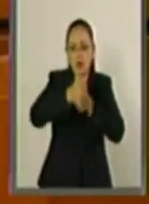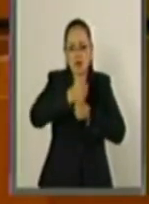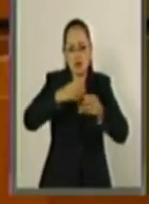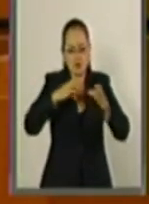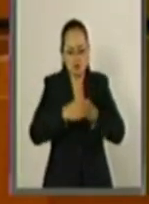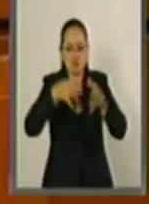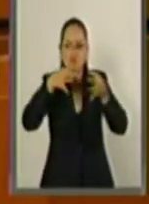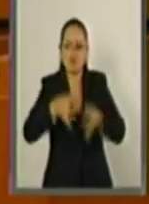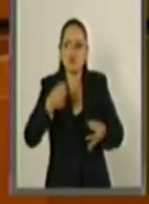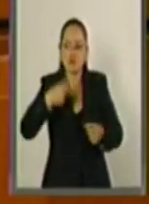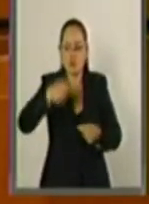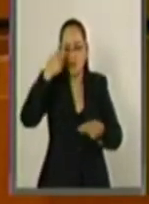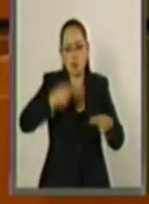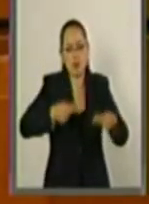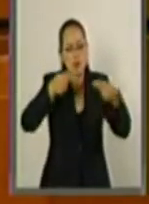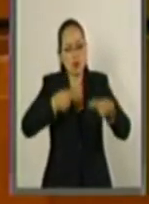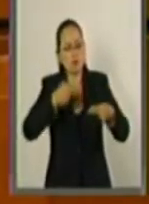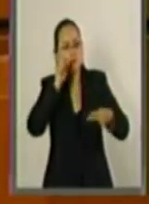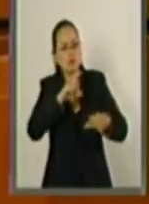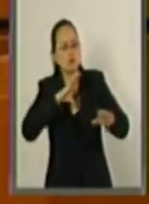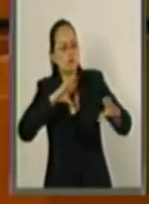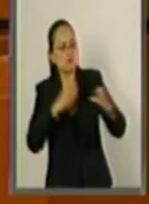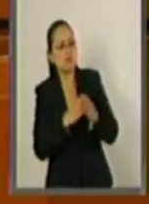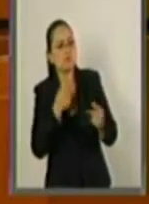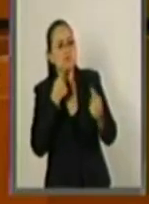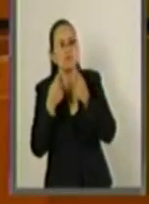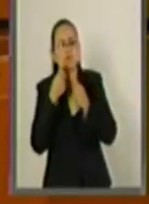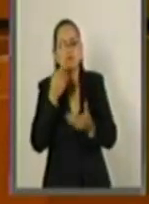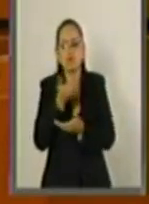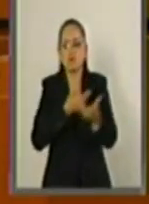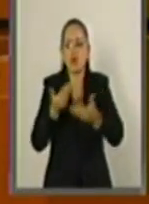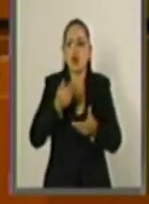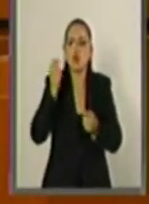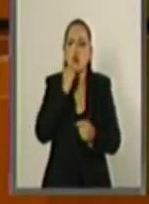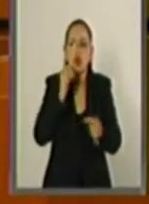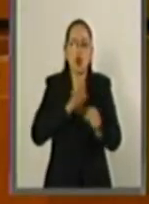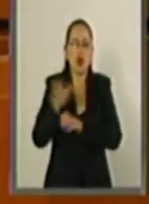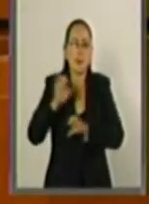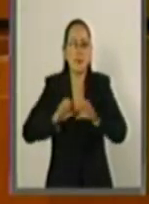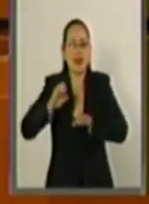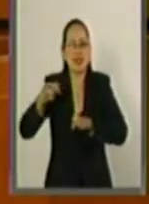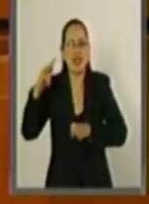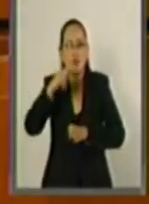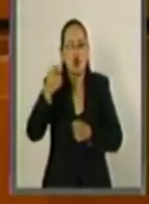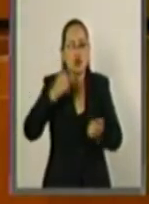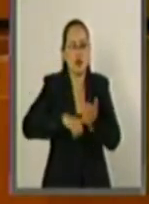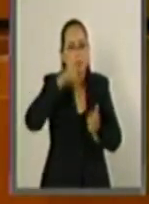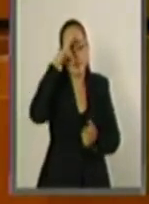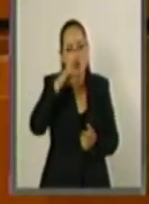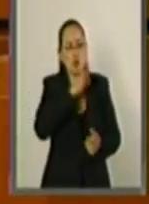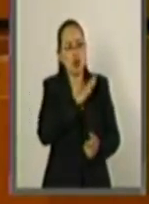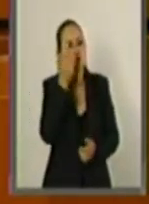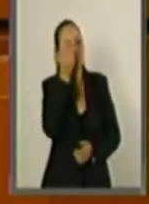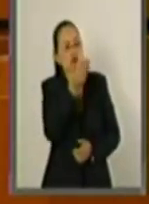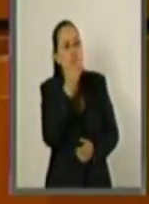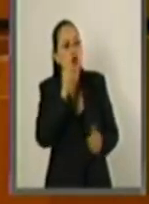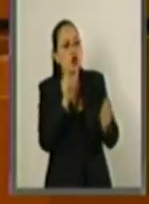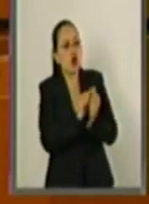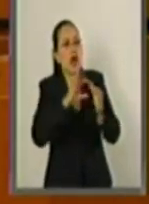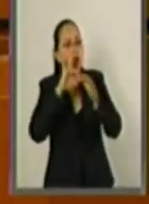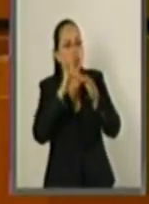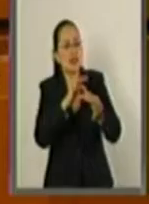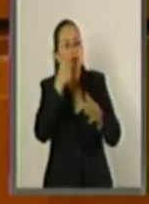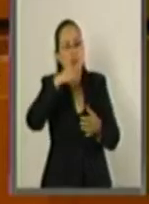En la negociación también se garantizó que cualquier aerolínea mexicana pueda solicitar la autorización de alianzas ante las autoridades de